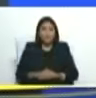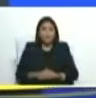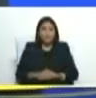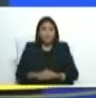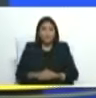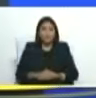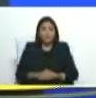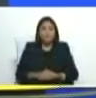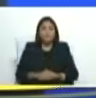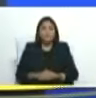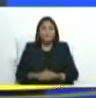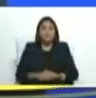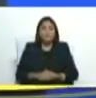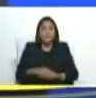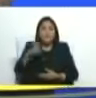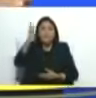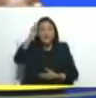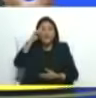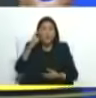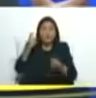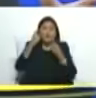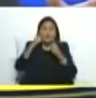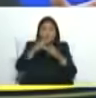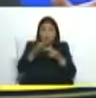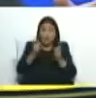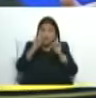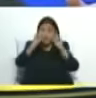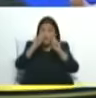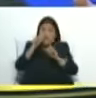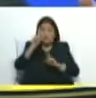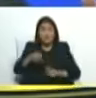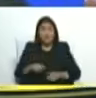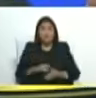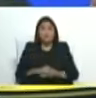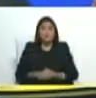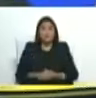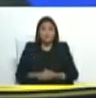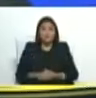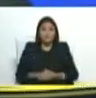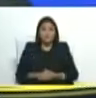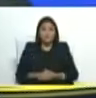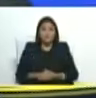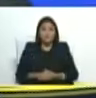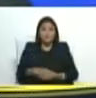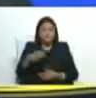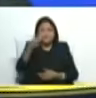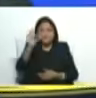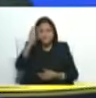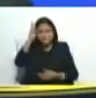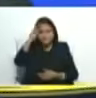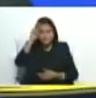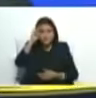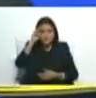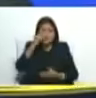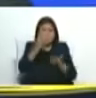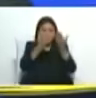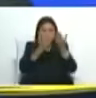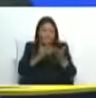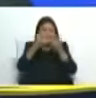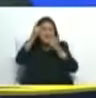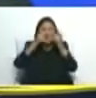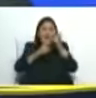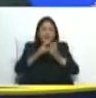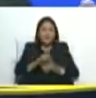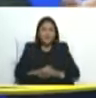por el maestro que tuvimos todos tuvimos un maestro un gran maestro nuestro comandante Chávez